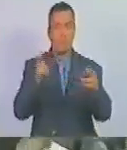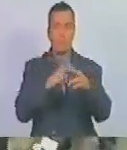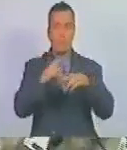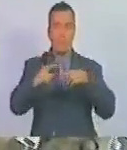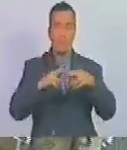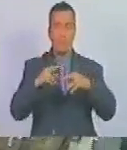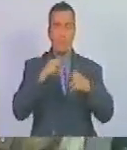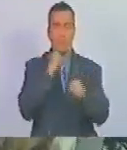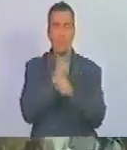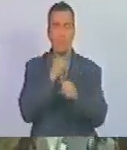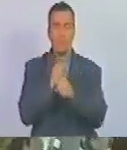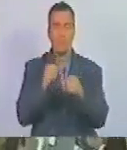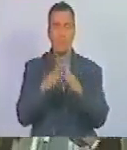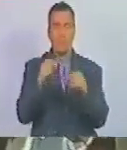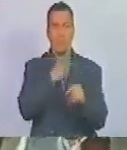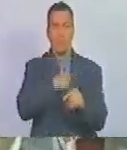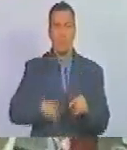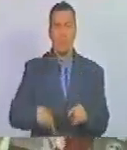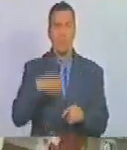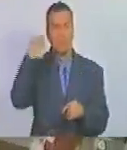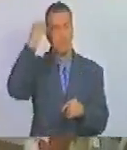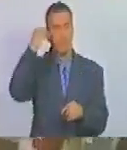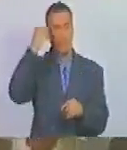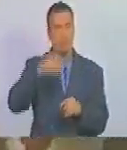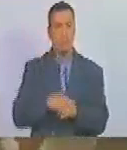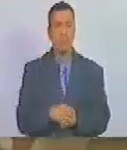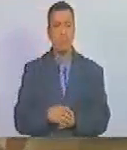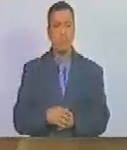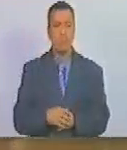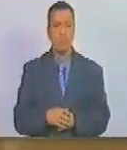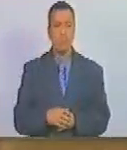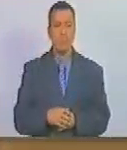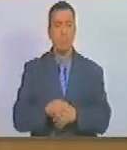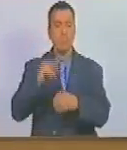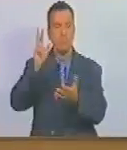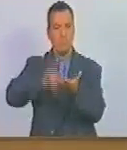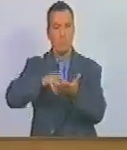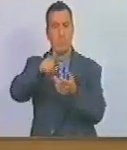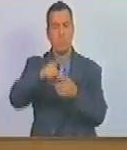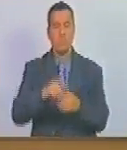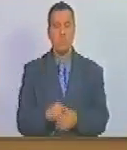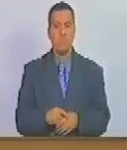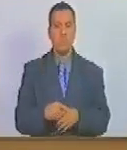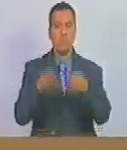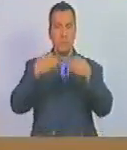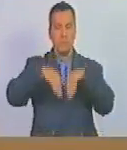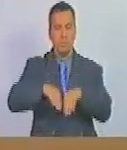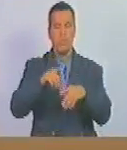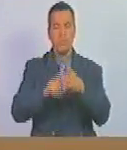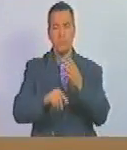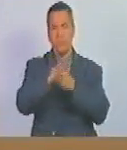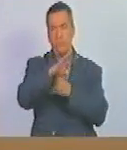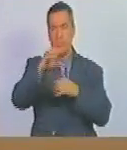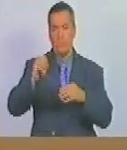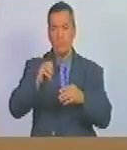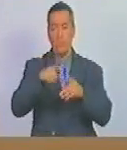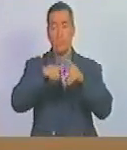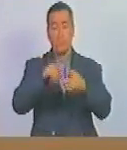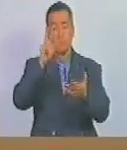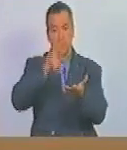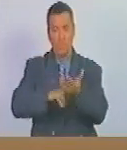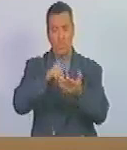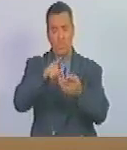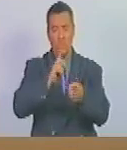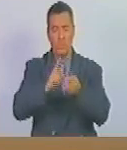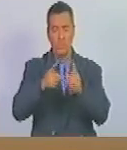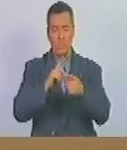laboral escogucionó presidente en consideración aprobado siguiente cuadragésimo se propone aprobar